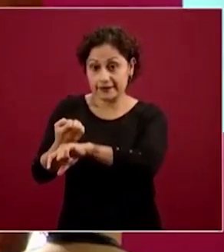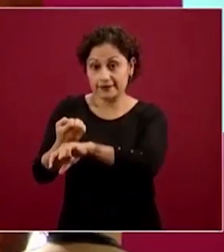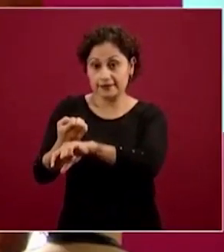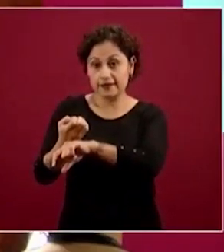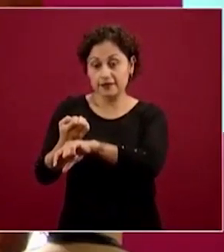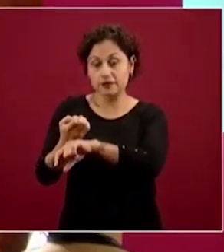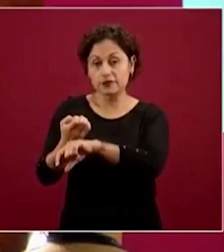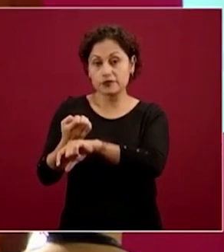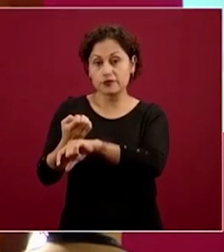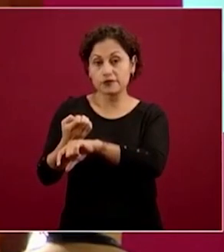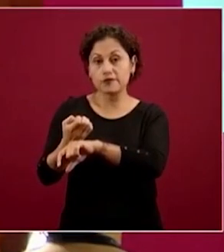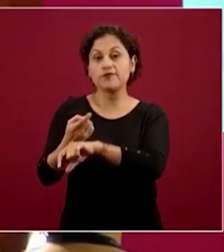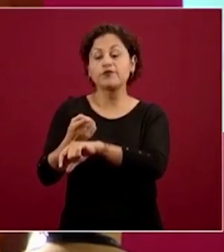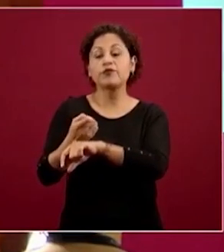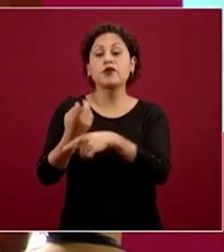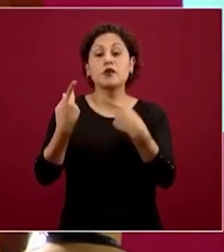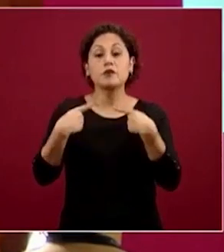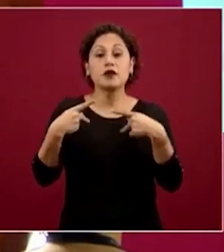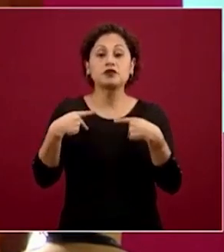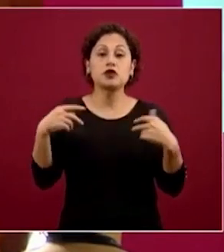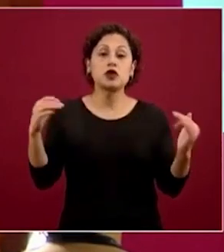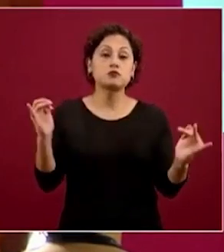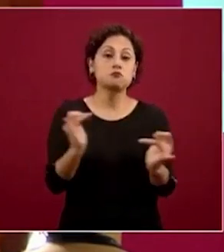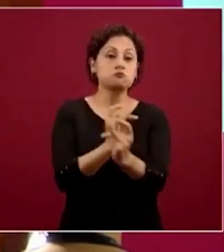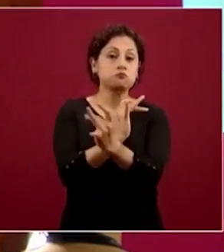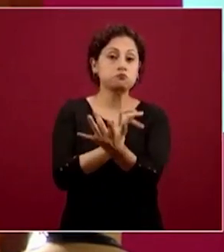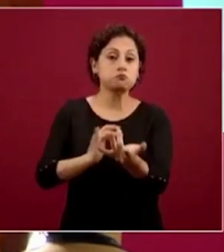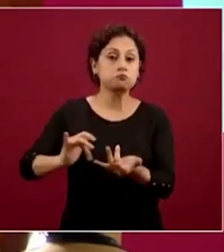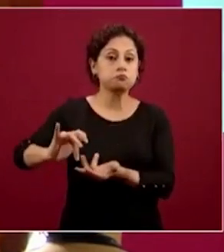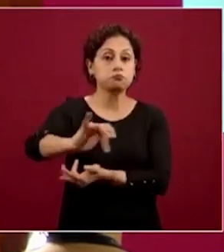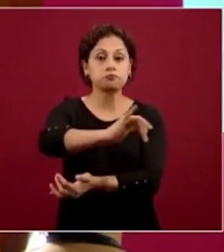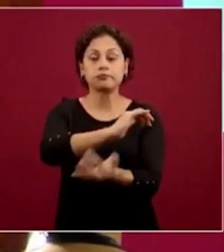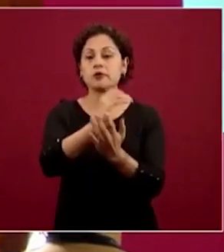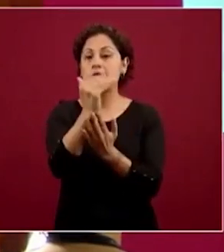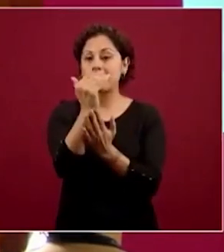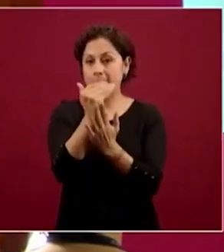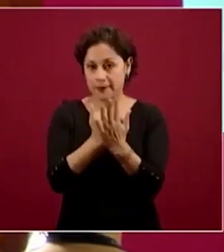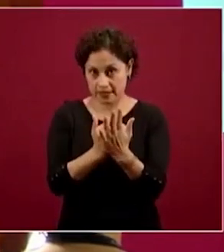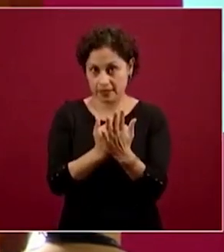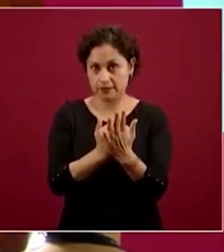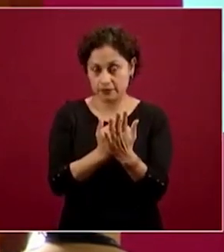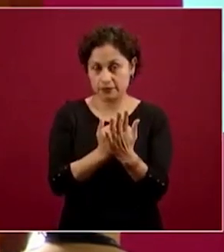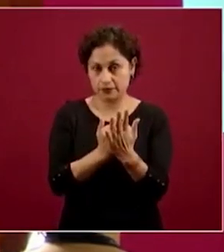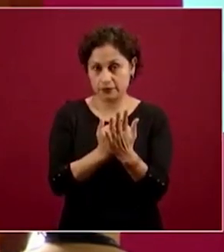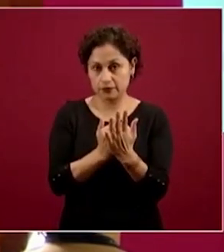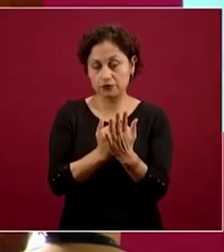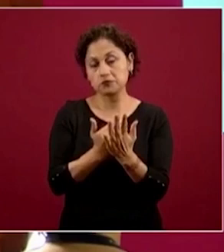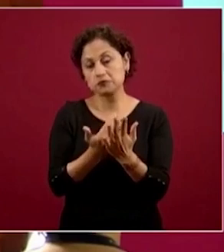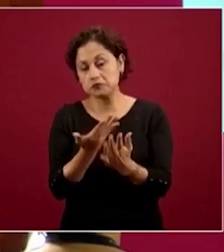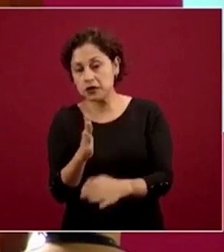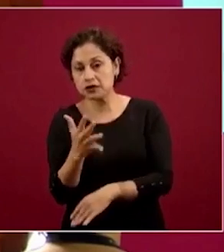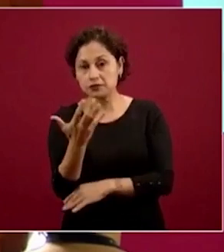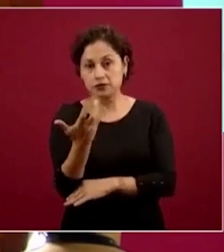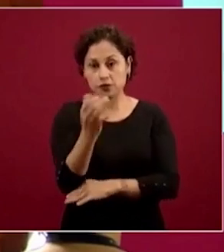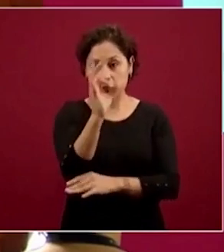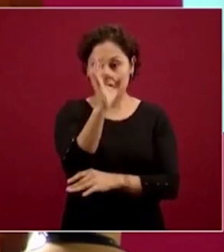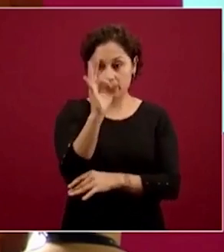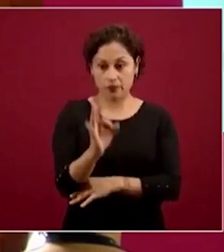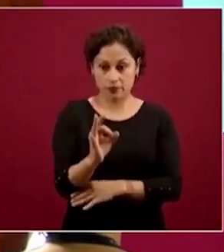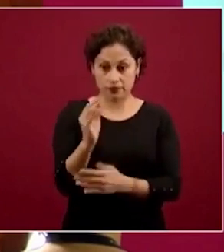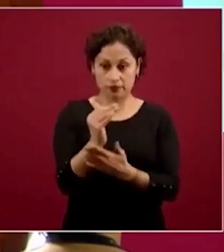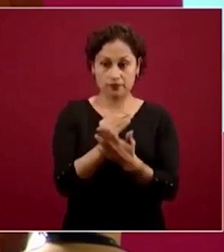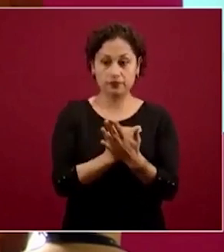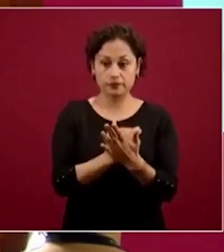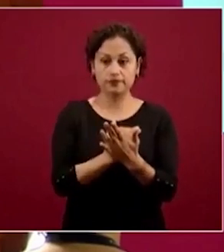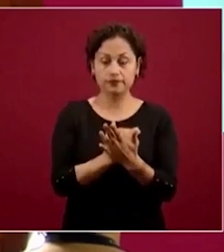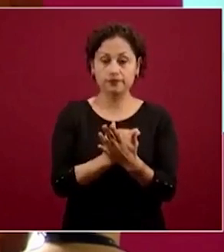movilidad que es menor al 50 por ciento. Eso quiere decir que